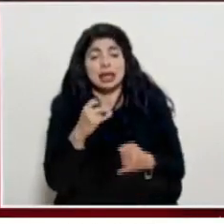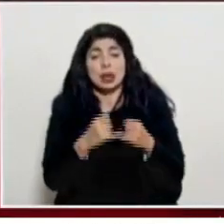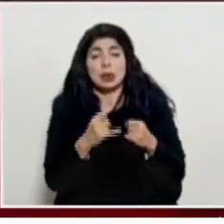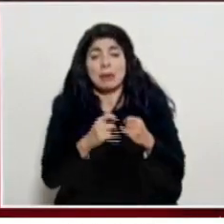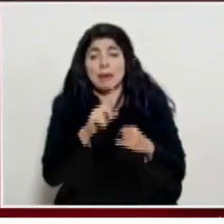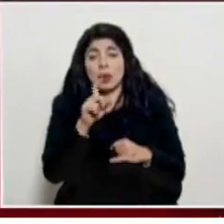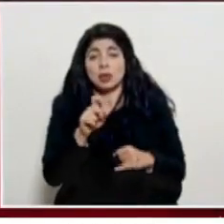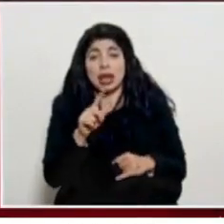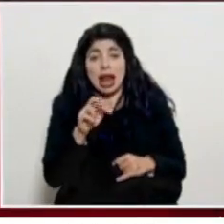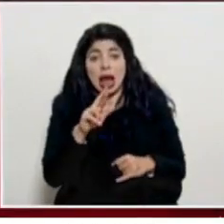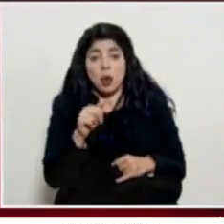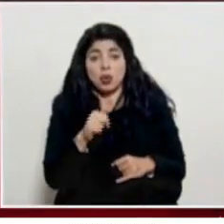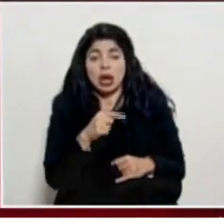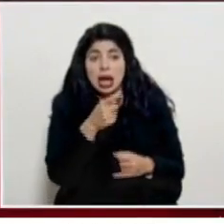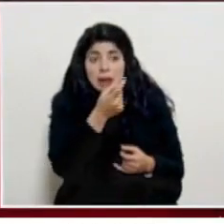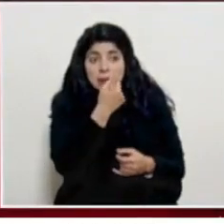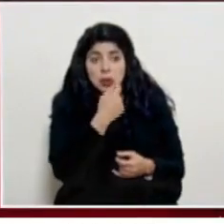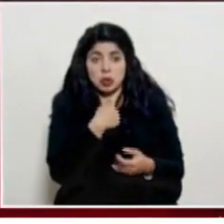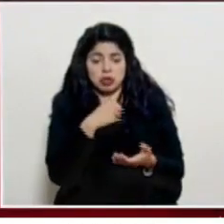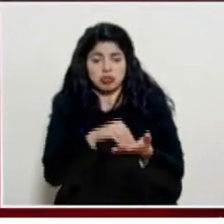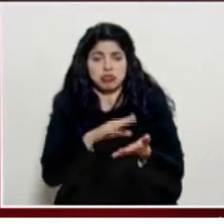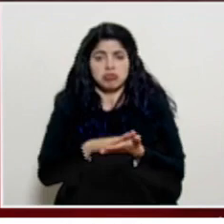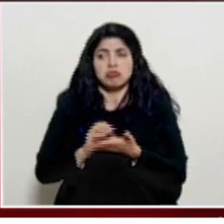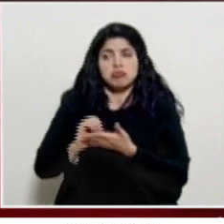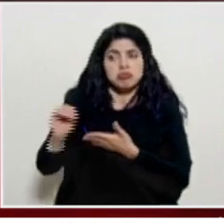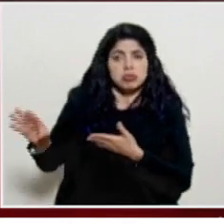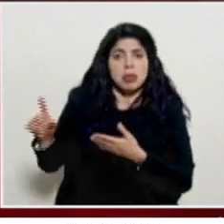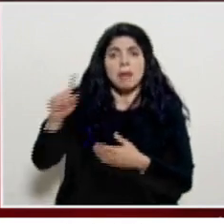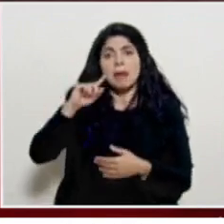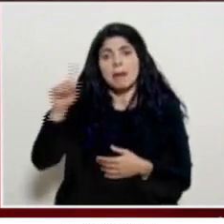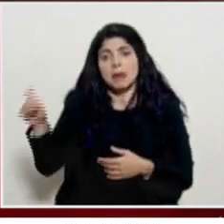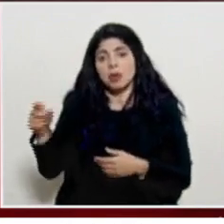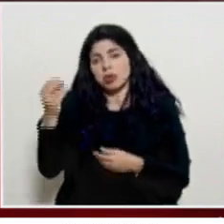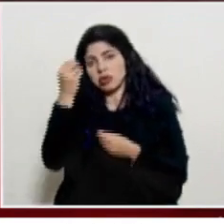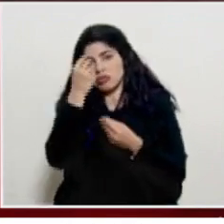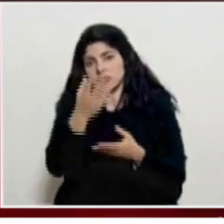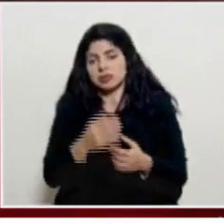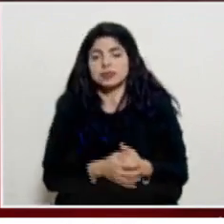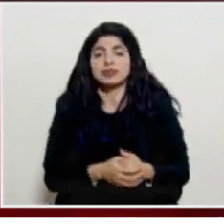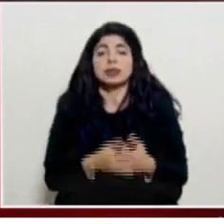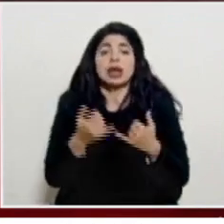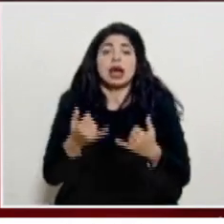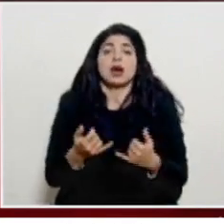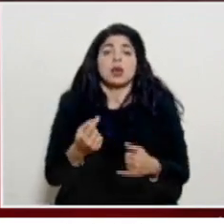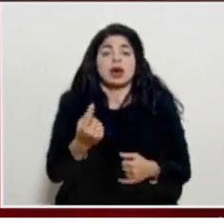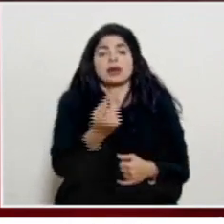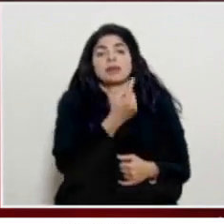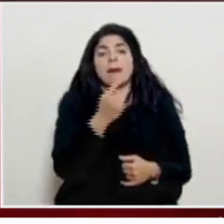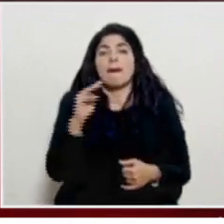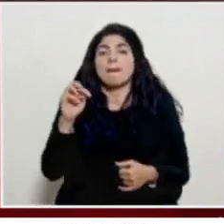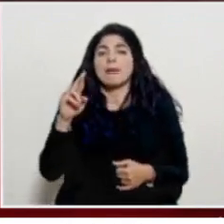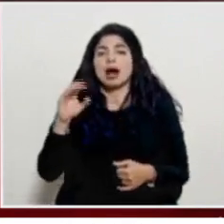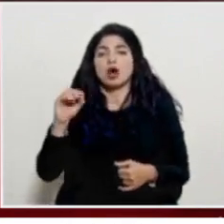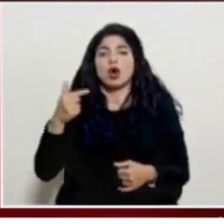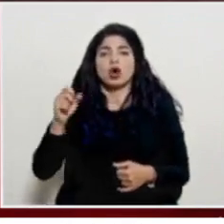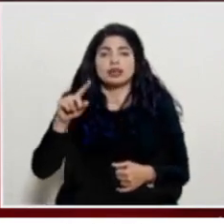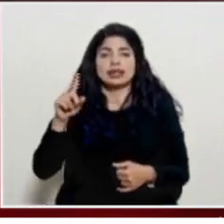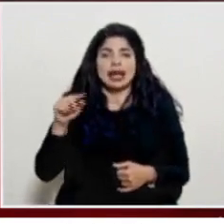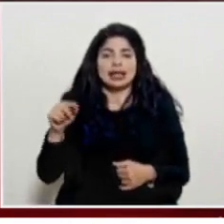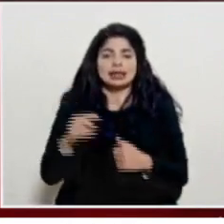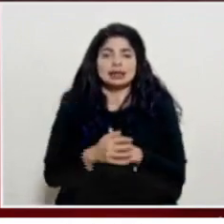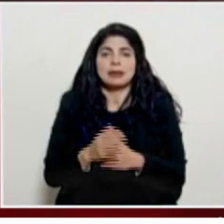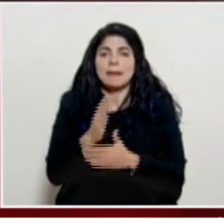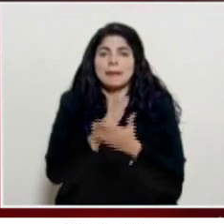consulta Laura vamos a hacer la consulta para confirmar o descartar consulta Marco González del